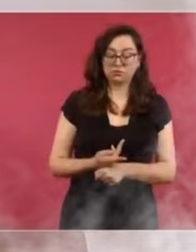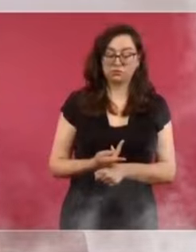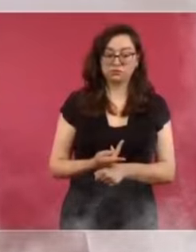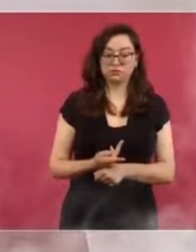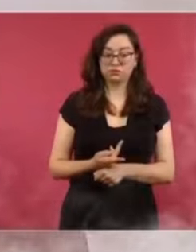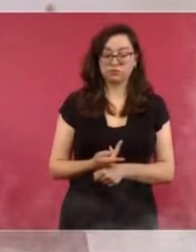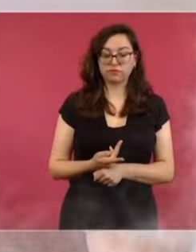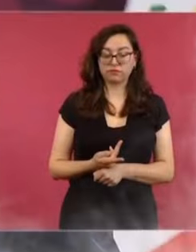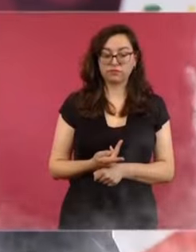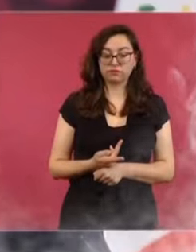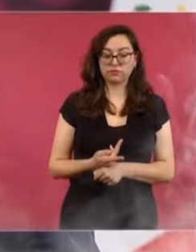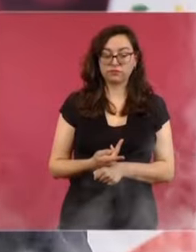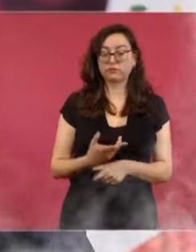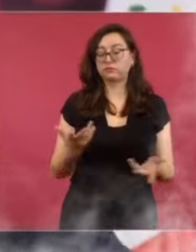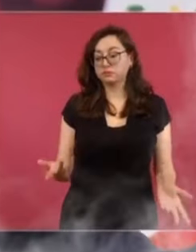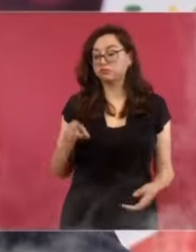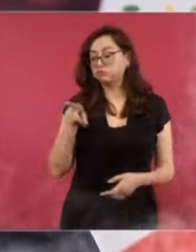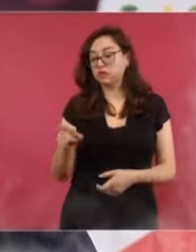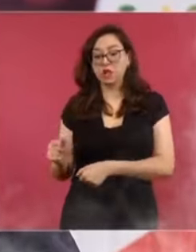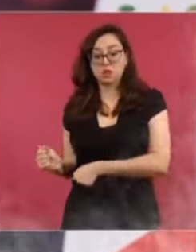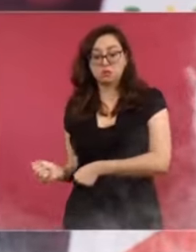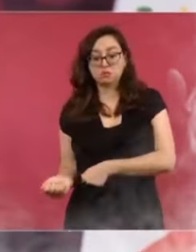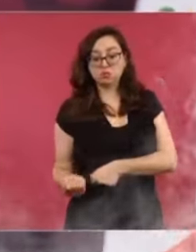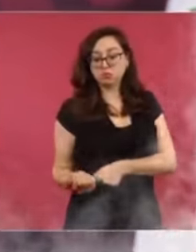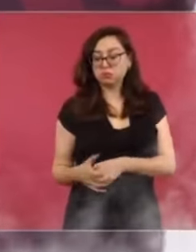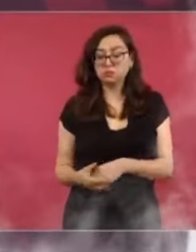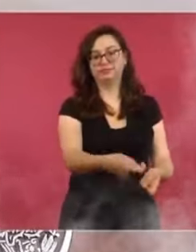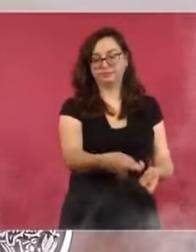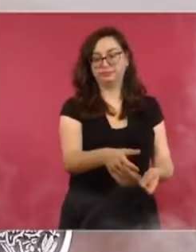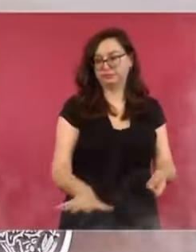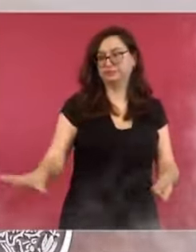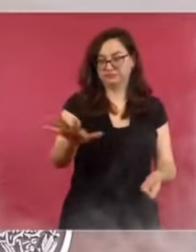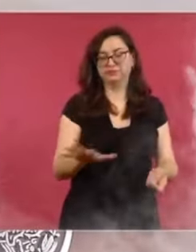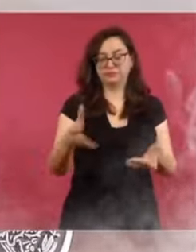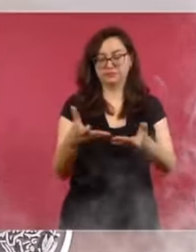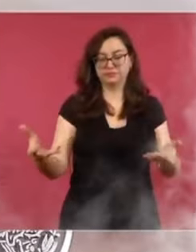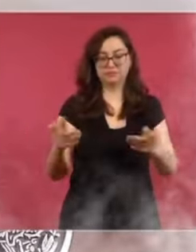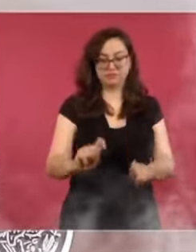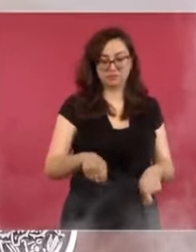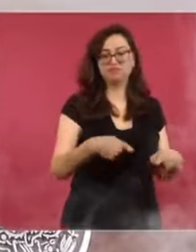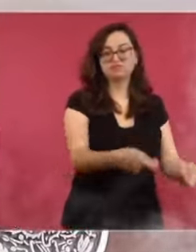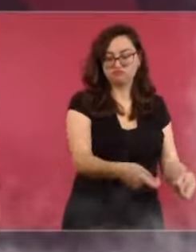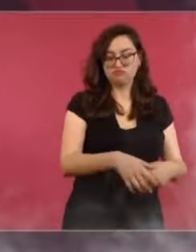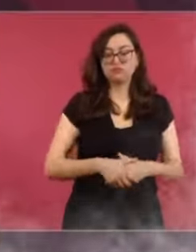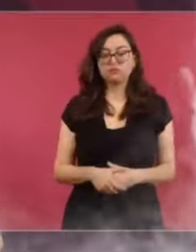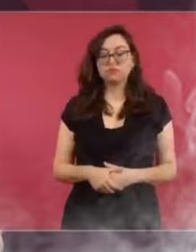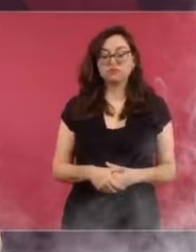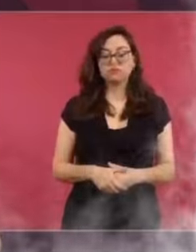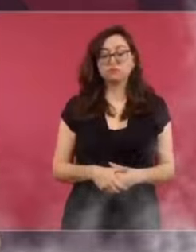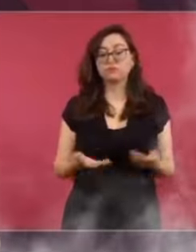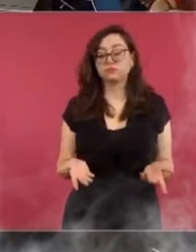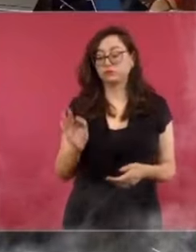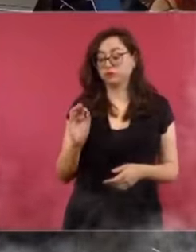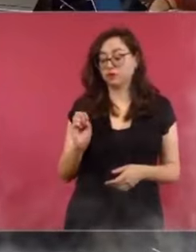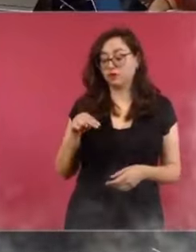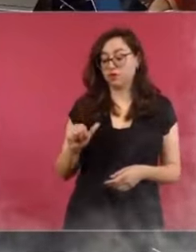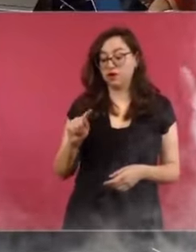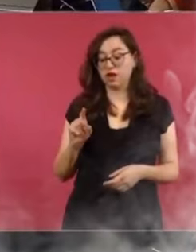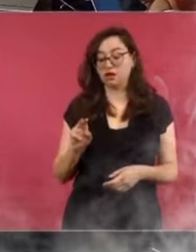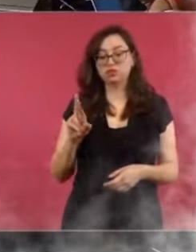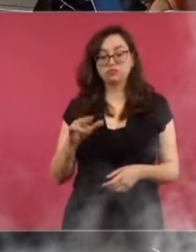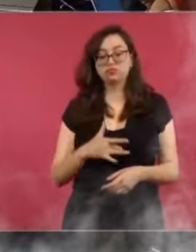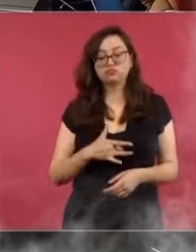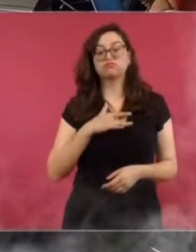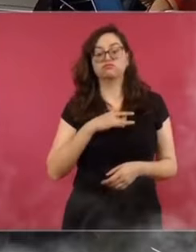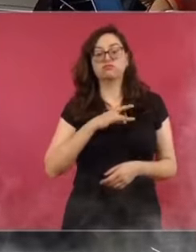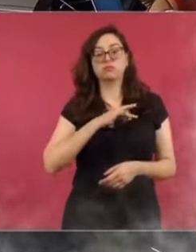se pueda utilizar el terreno. Los de Fonatur llegan a la conclusión de que la